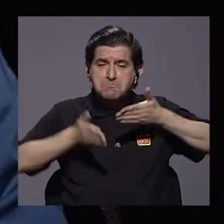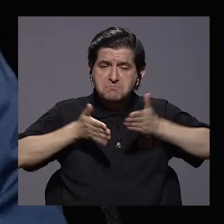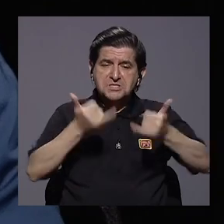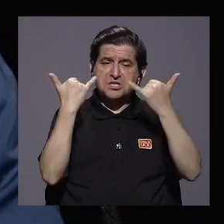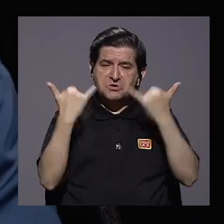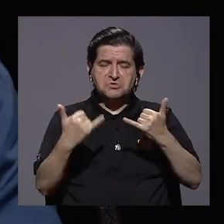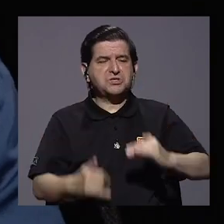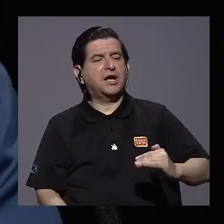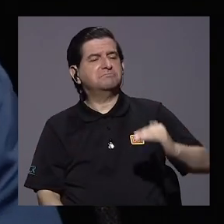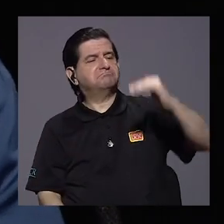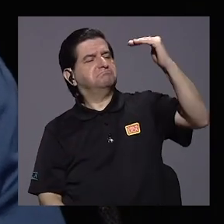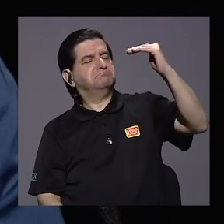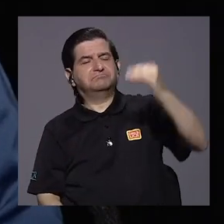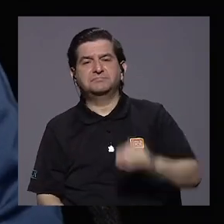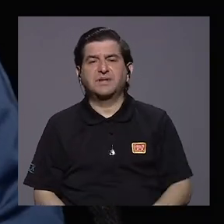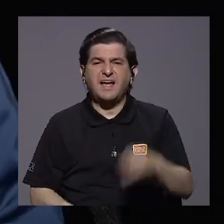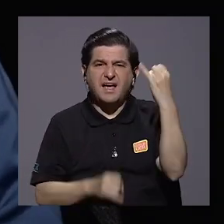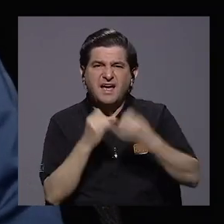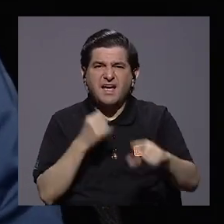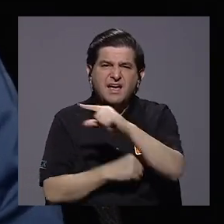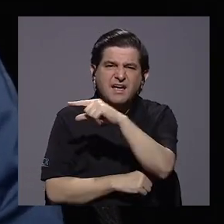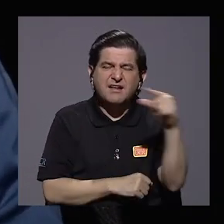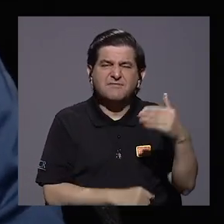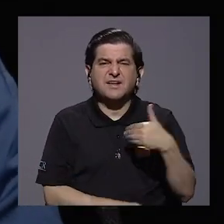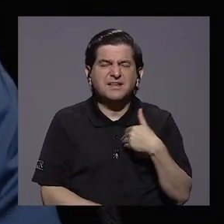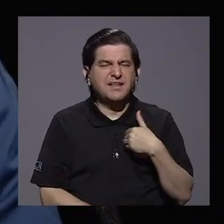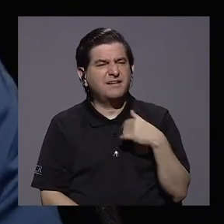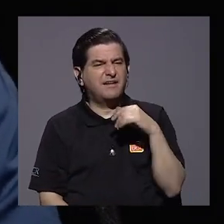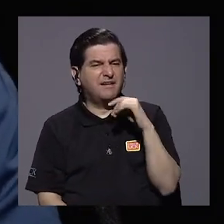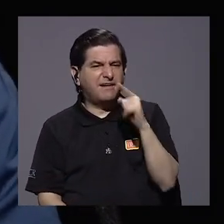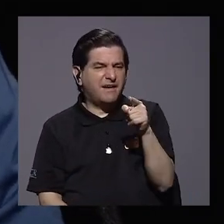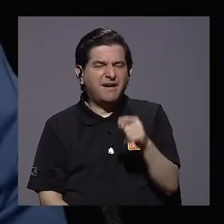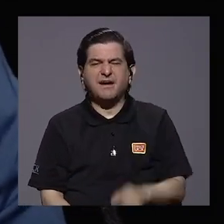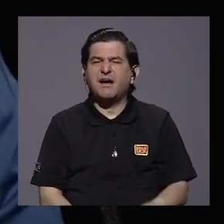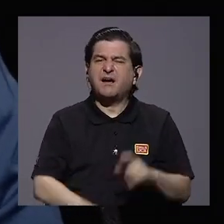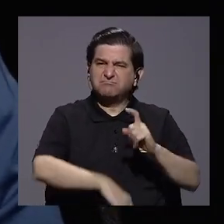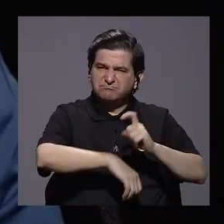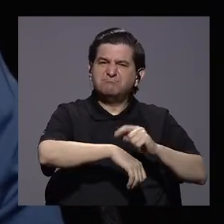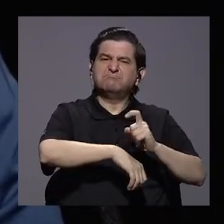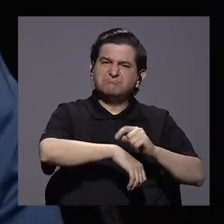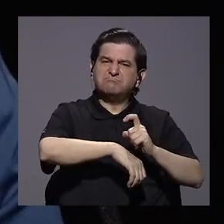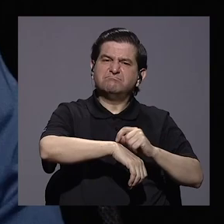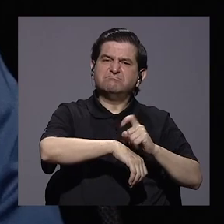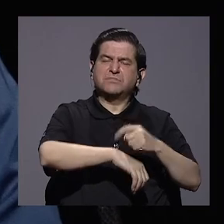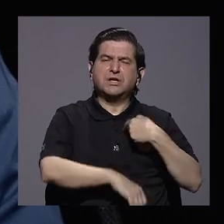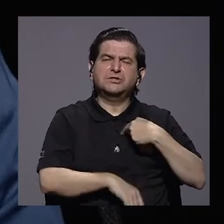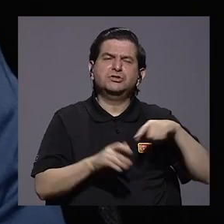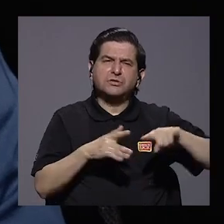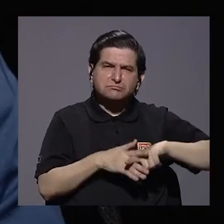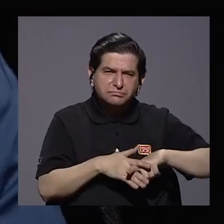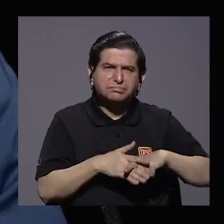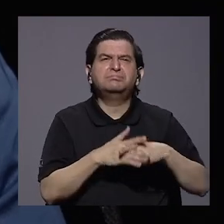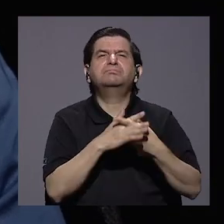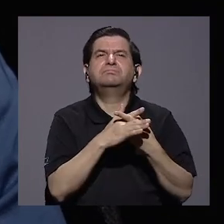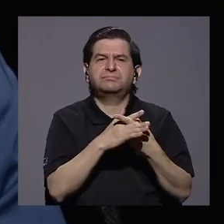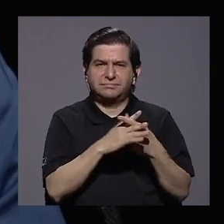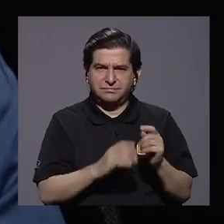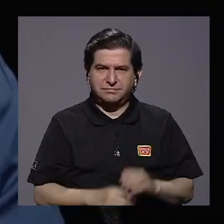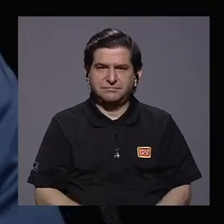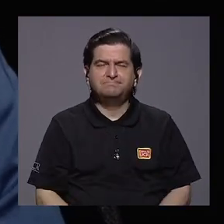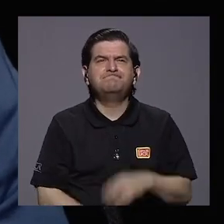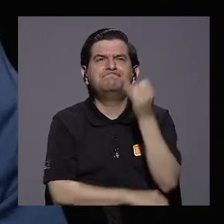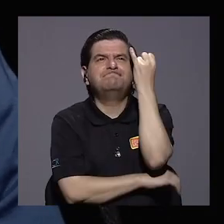hijos estaban grandes, entonces los fines de semana tenía ahí como un bastante tiempo y empecé a